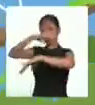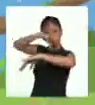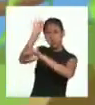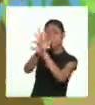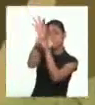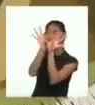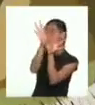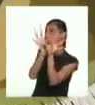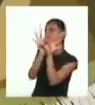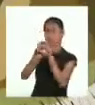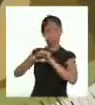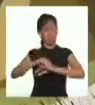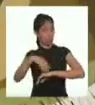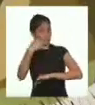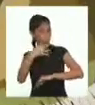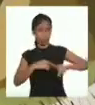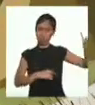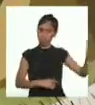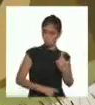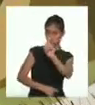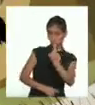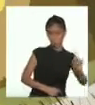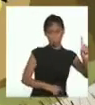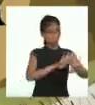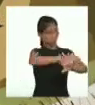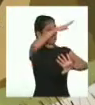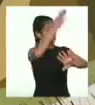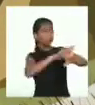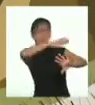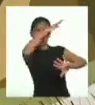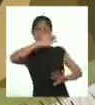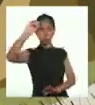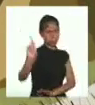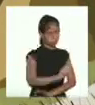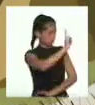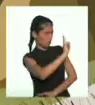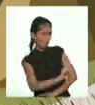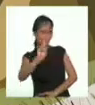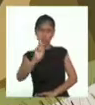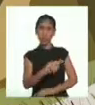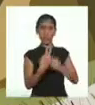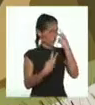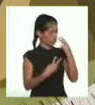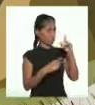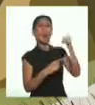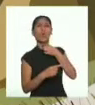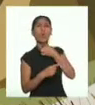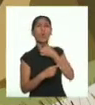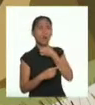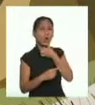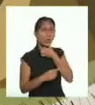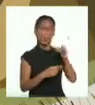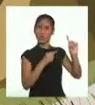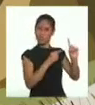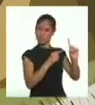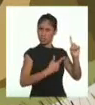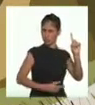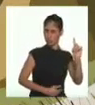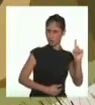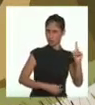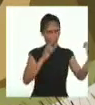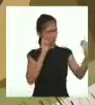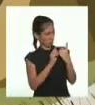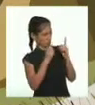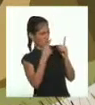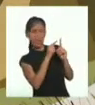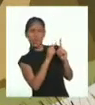tejes. Cuando la mujer salió al monte en busca de leña, se encontró con una anciana que estaba hilando entre la maleza.